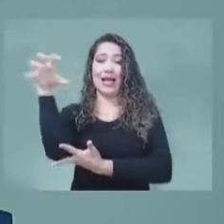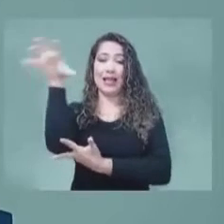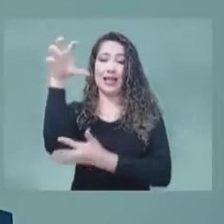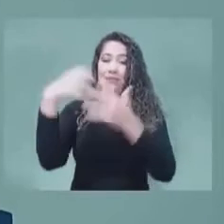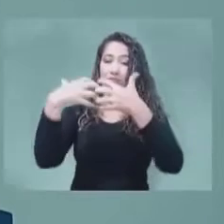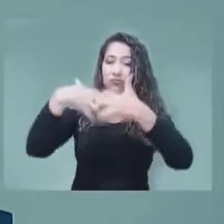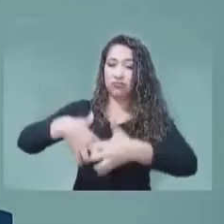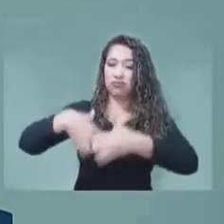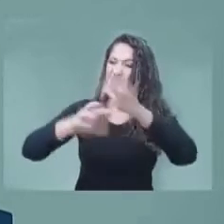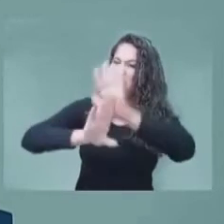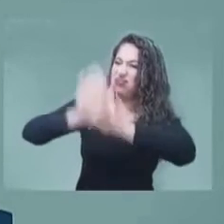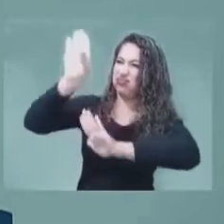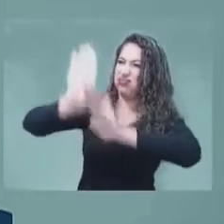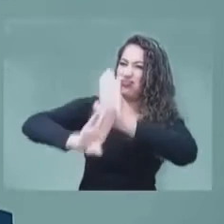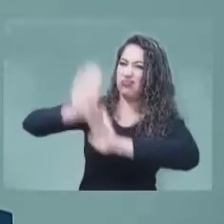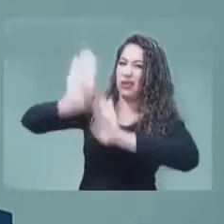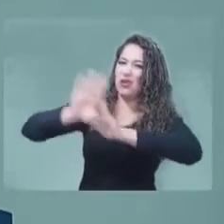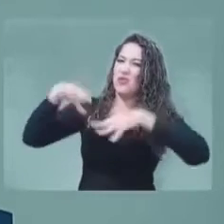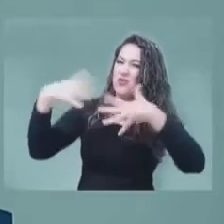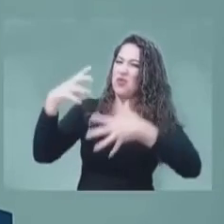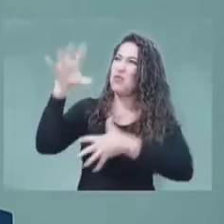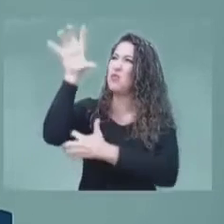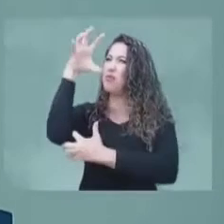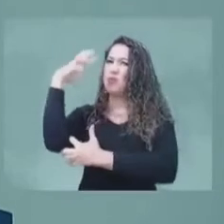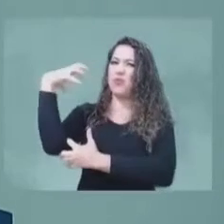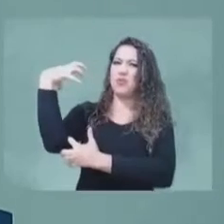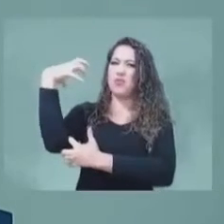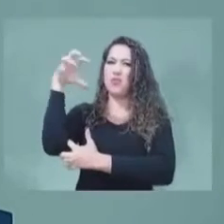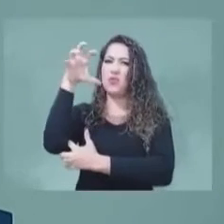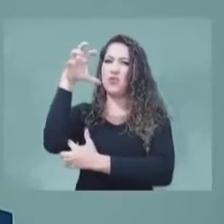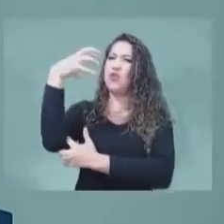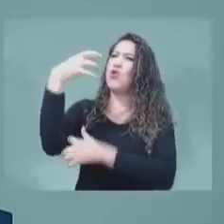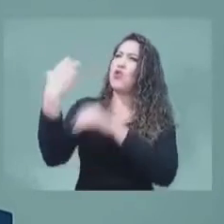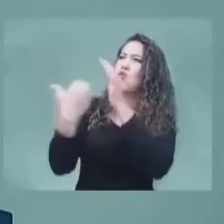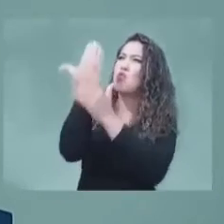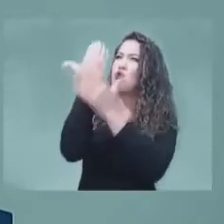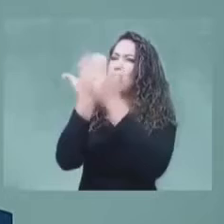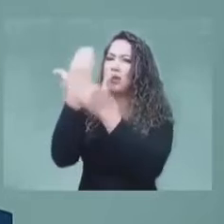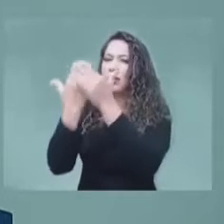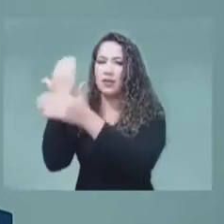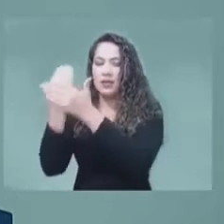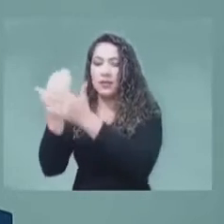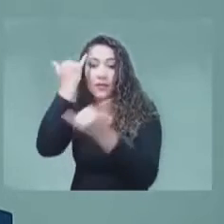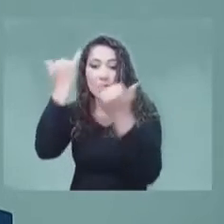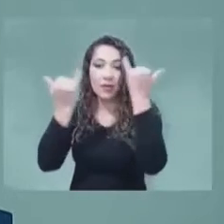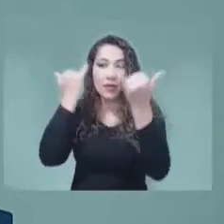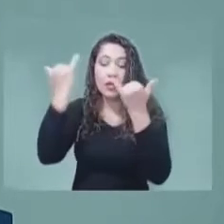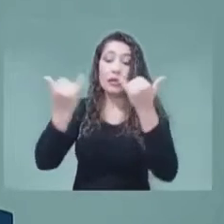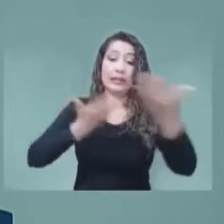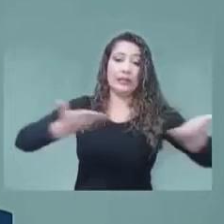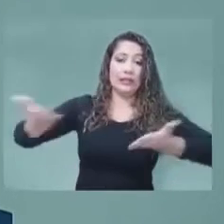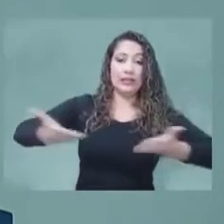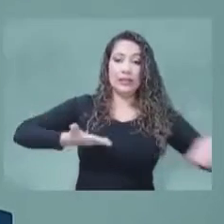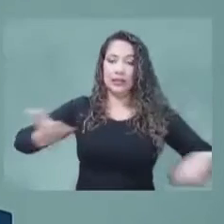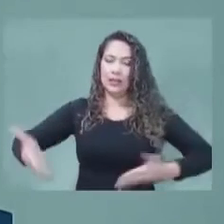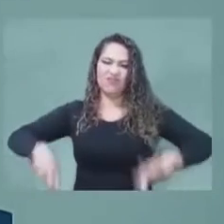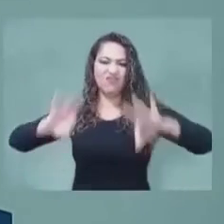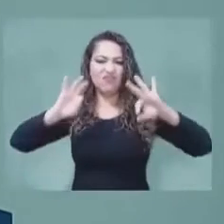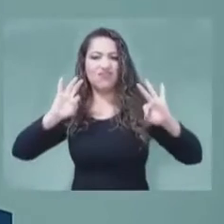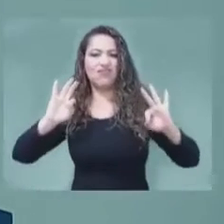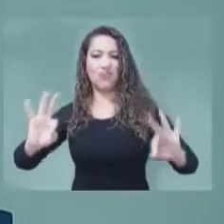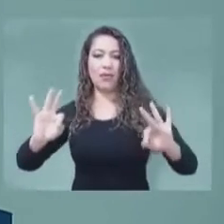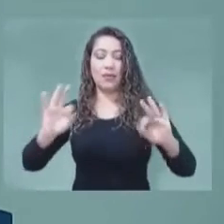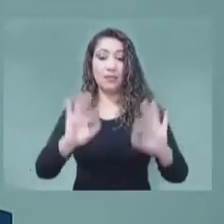en la última década, con más y nuevas opciones que posibilitan que sea un servicio de características más robustas y